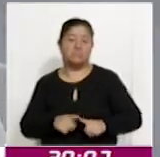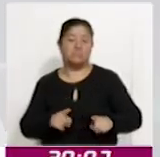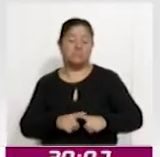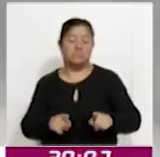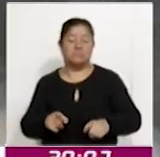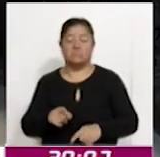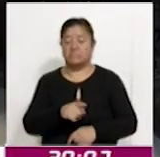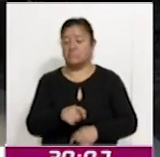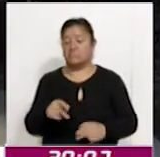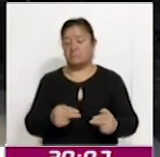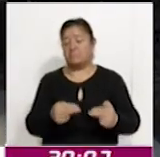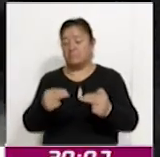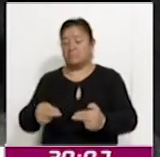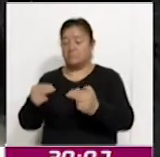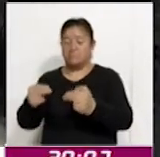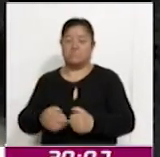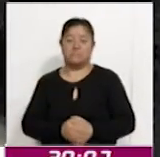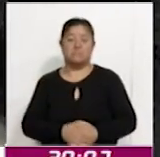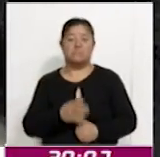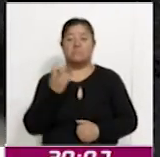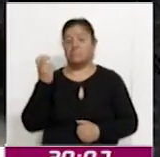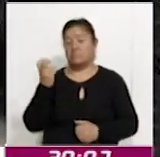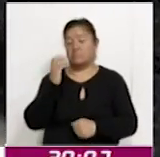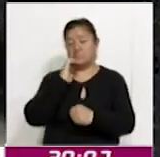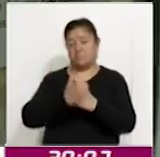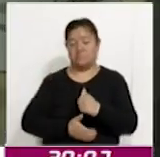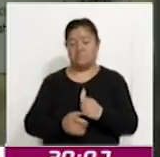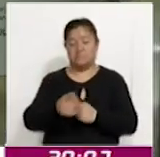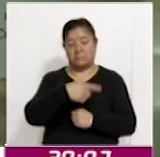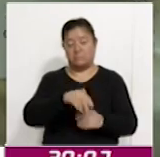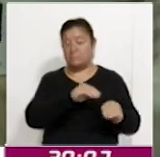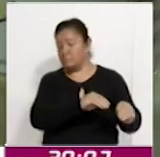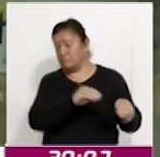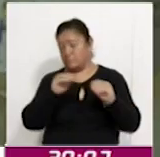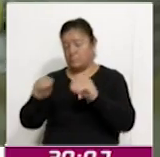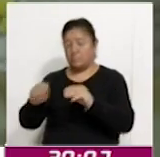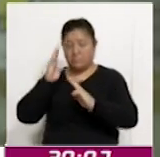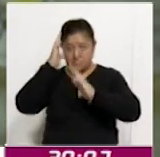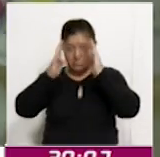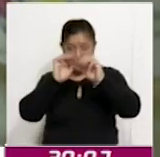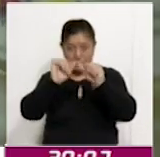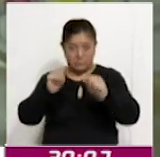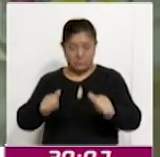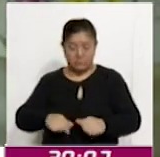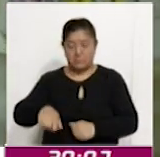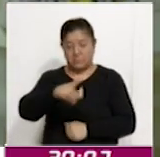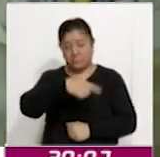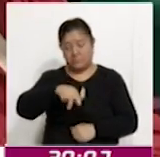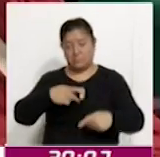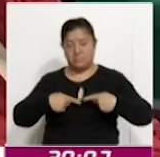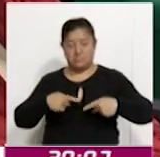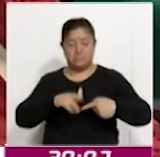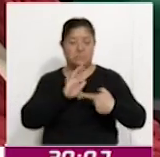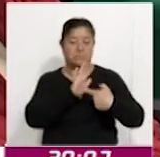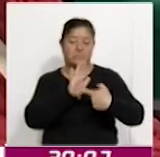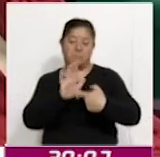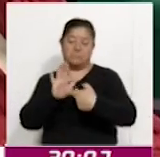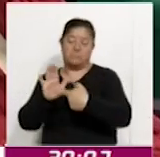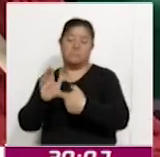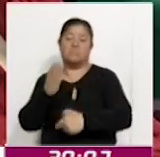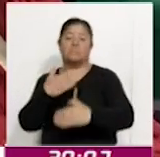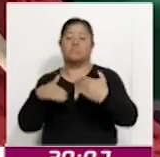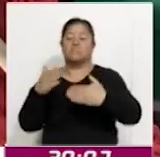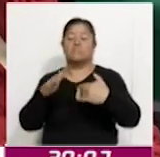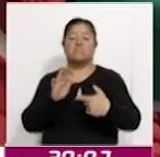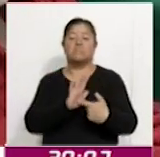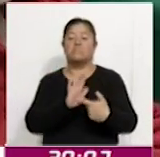individual. Al concluir el protocolo, los asistentes se trasladaron al Museo de Arte, donde los emprendedores tuvieron la oportunidad de mostrar sus avances